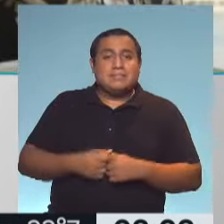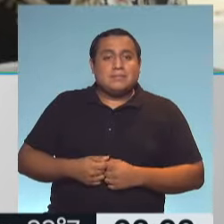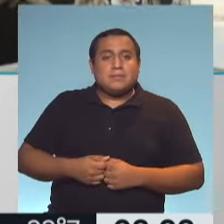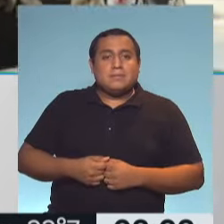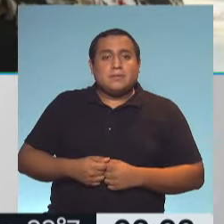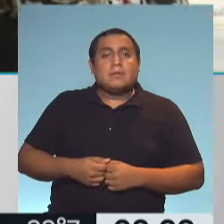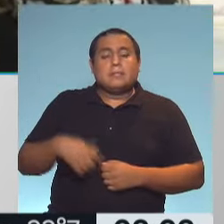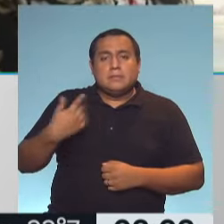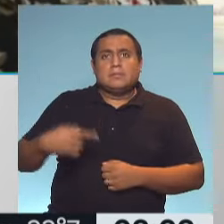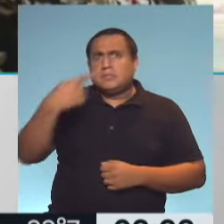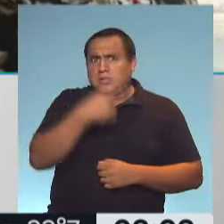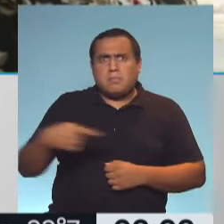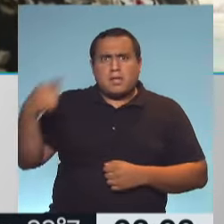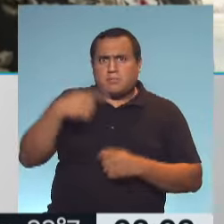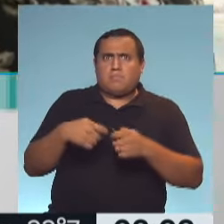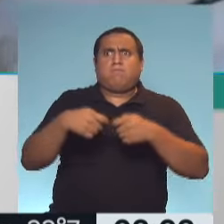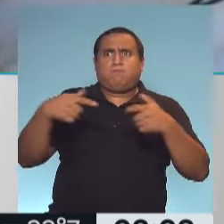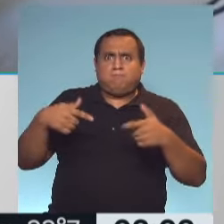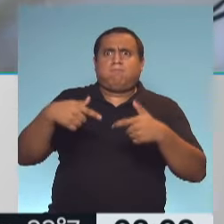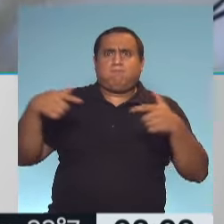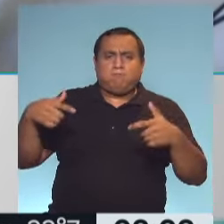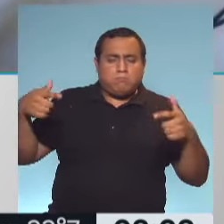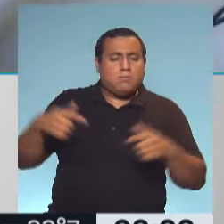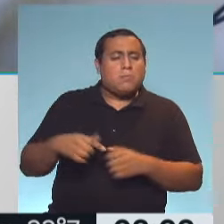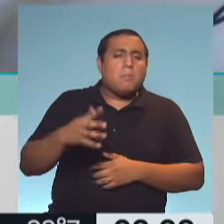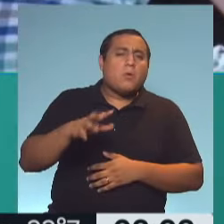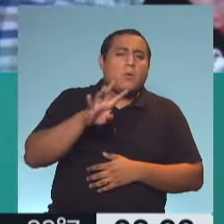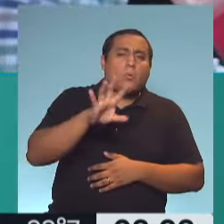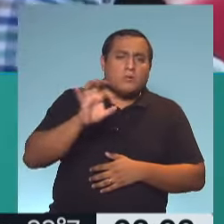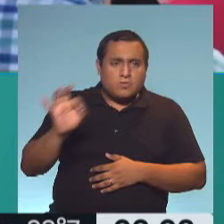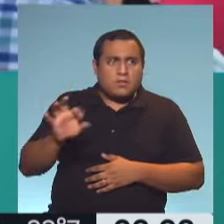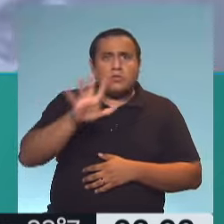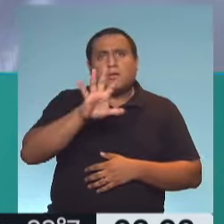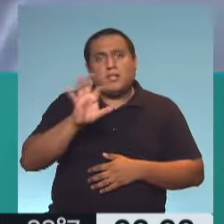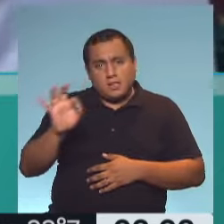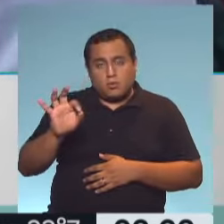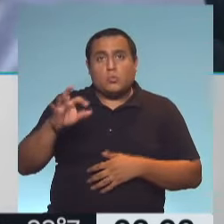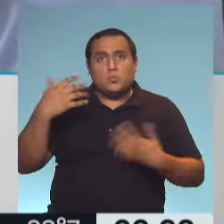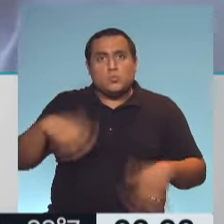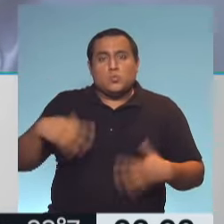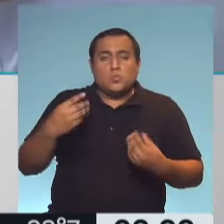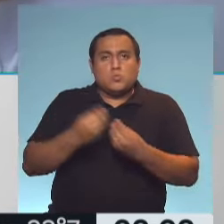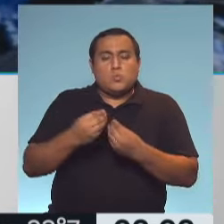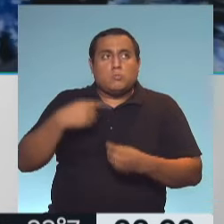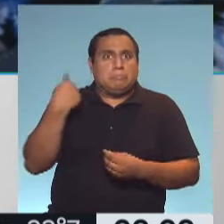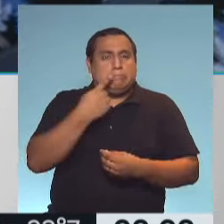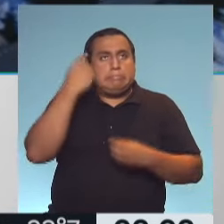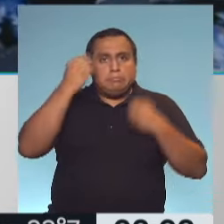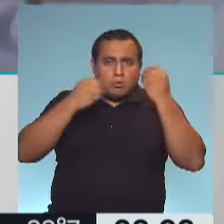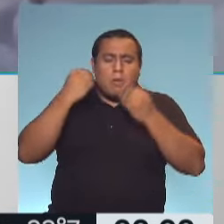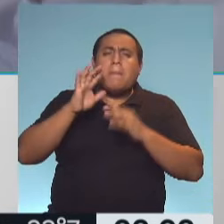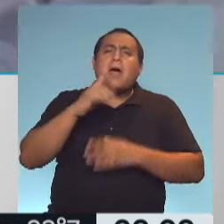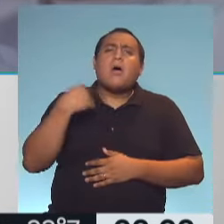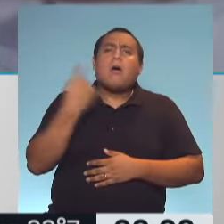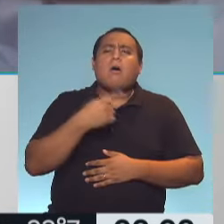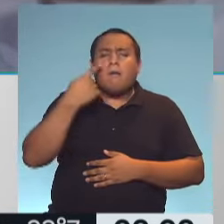esto ha ido sosteniéndose cada vez más, estamos aproximadamente de 400, 500 casos, una cosa preocupante, pero si nosotros observamos